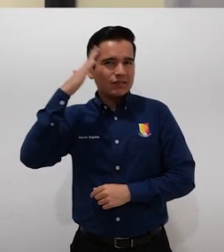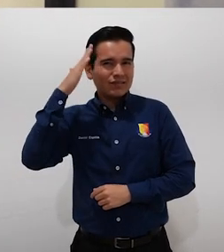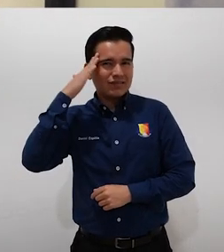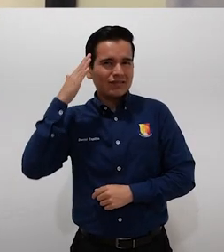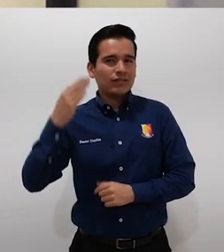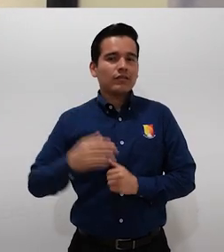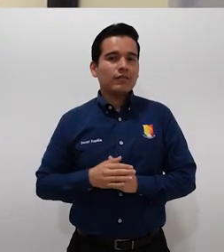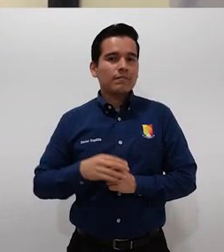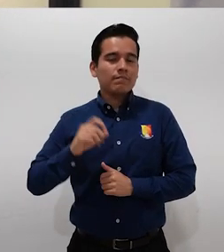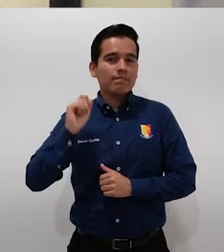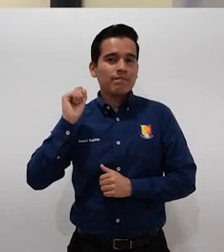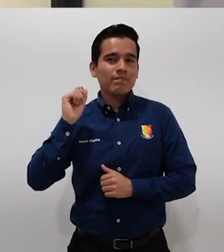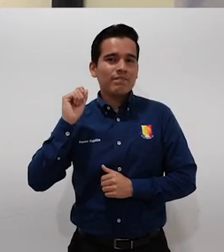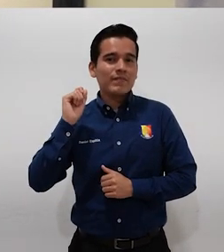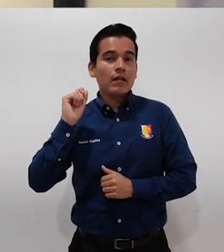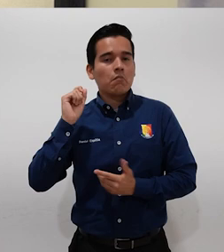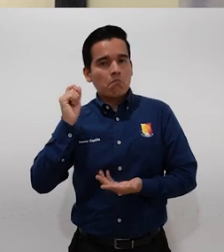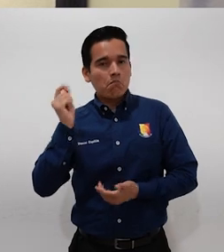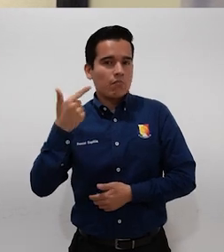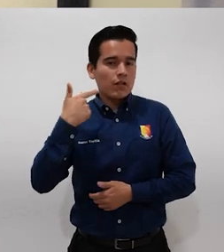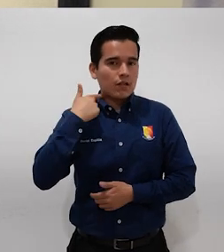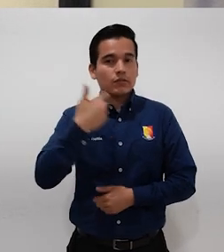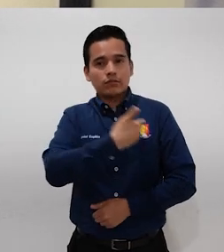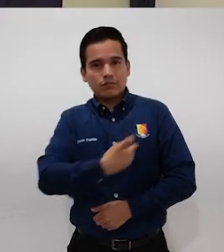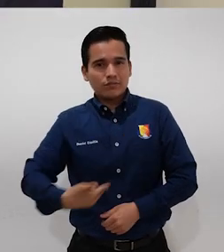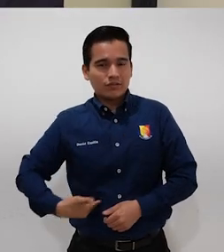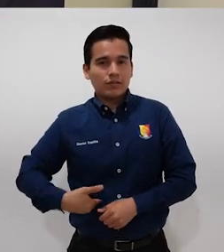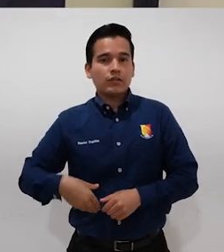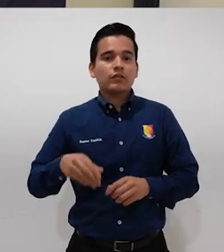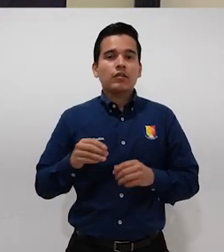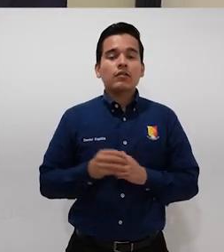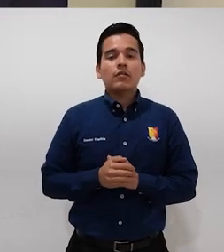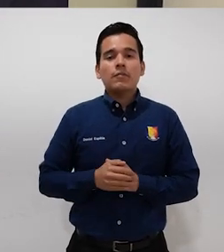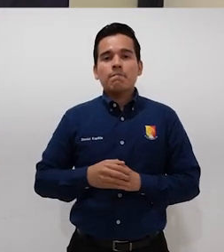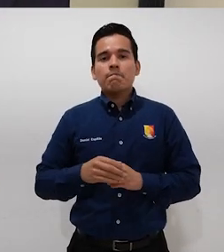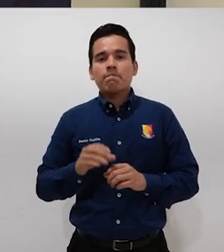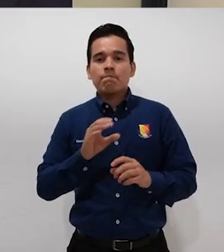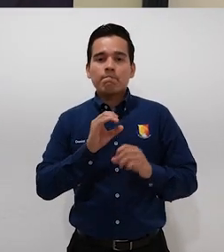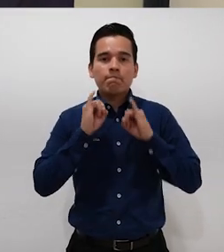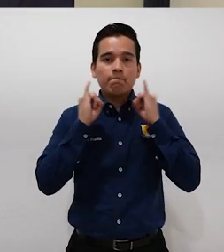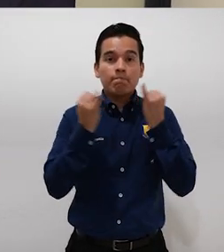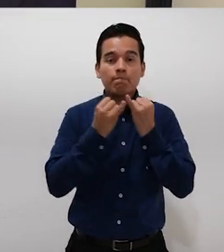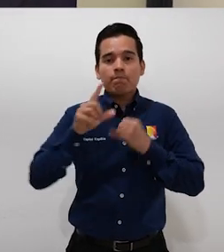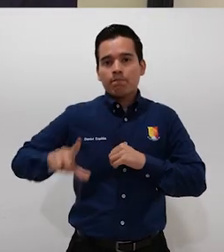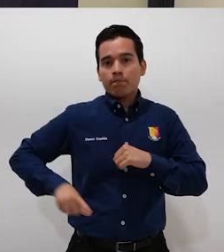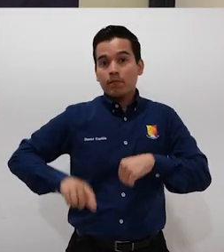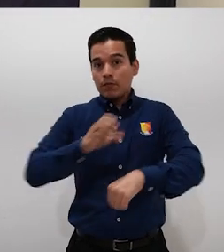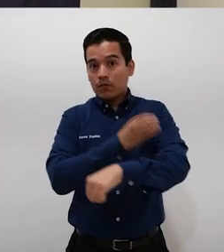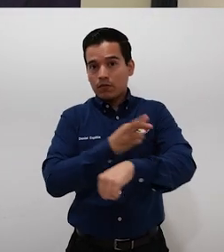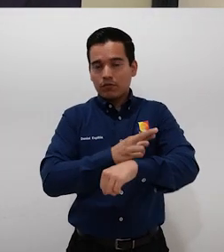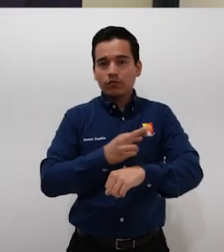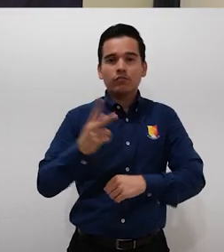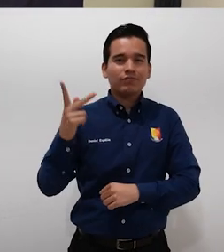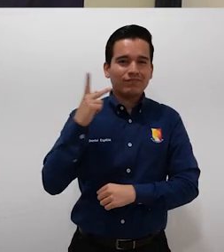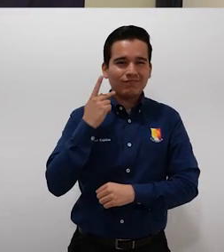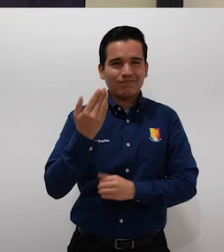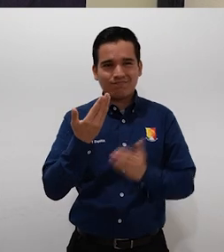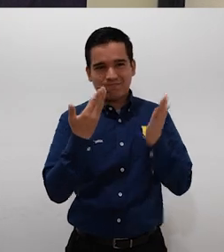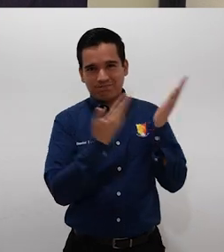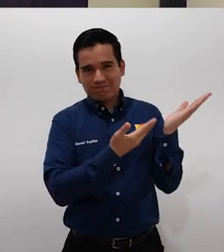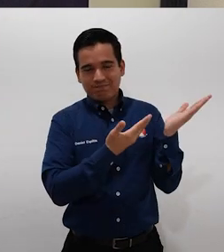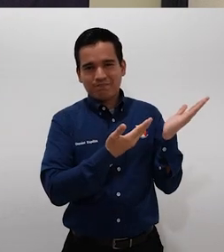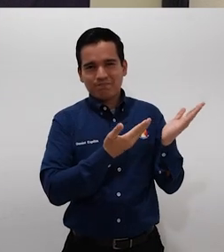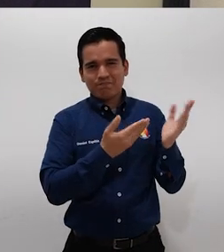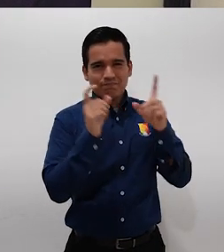Ellos son los presidentes, bueno, expresidentes de la Junta de Gobierno y Coordinación Política. Y, pues aquí tienen la imagen